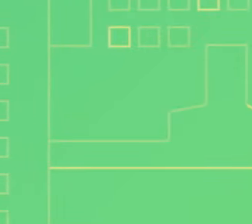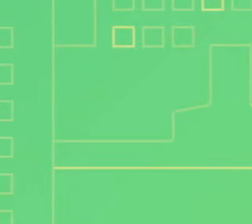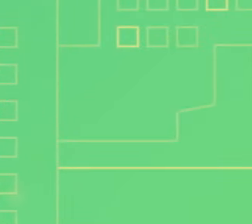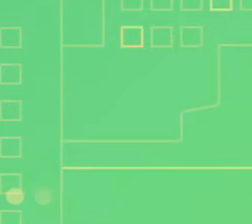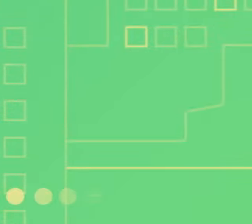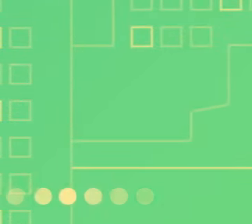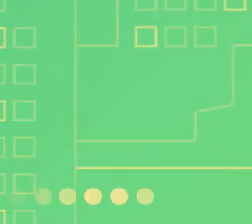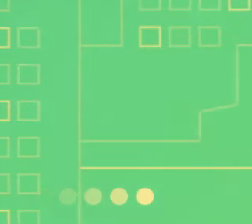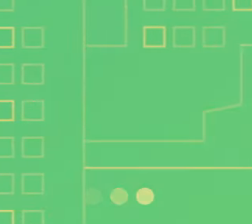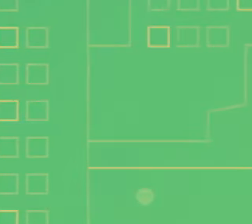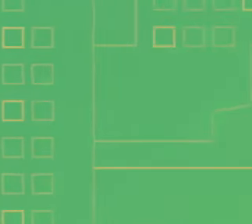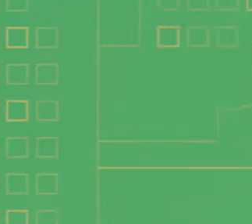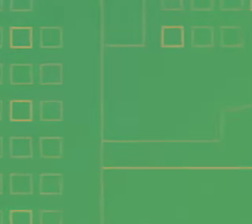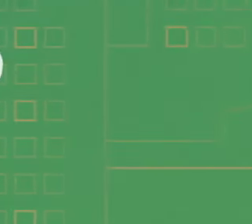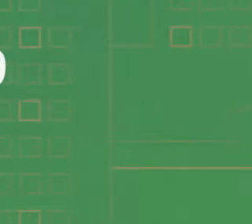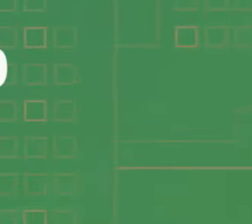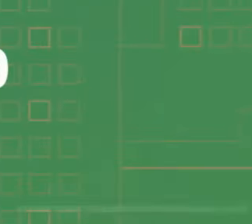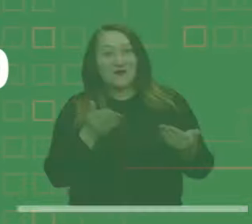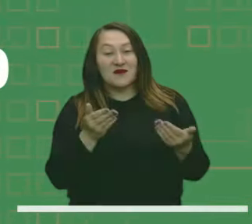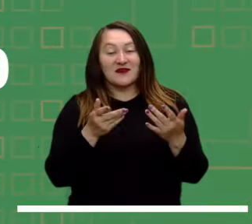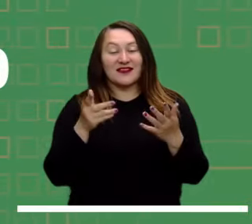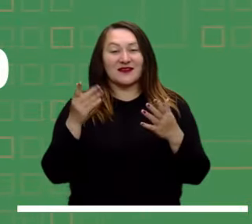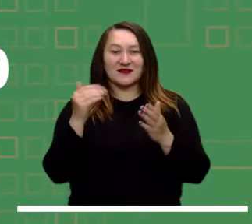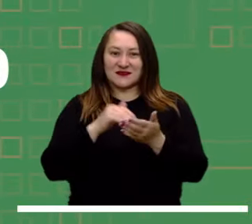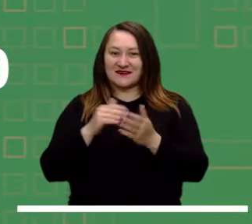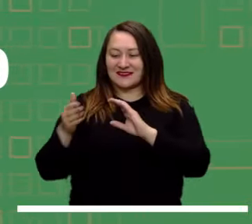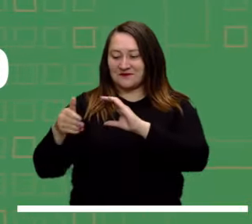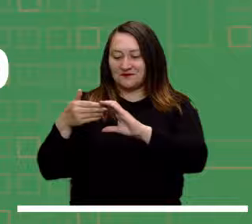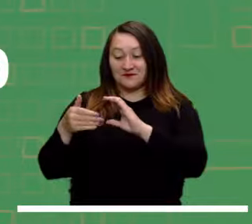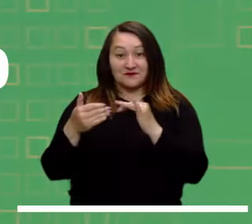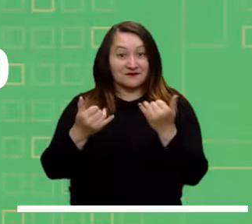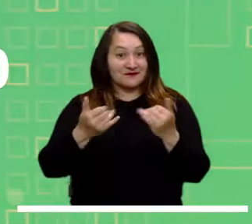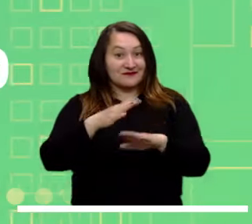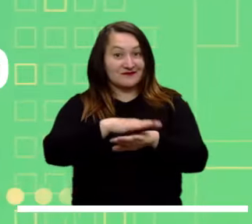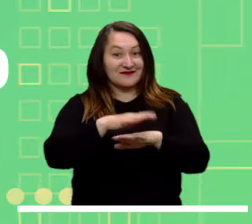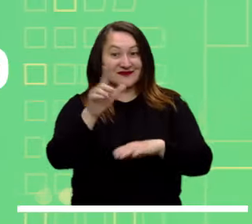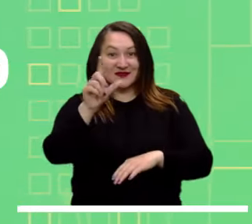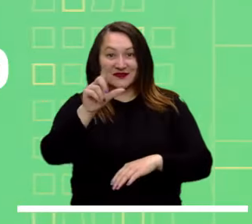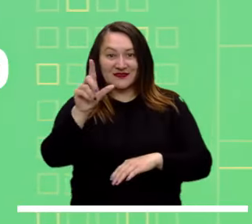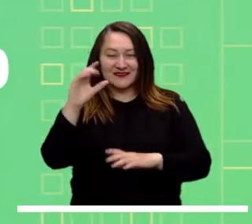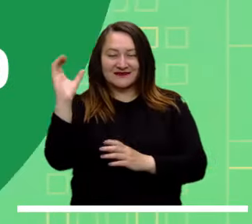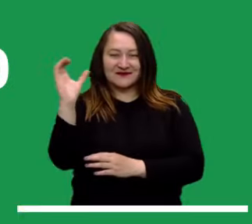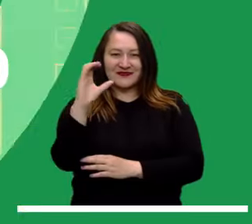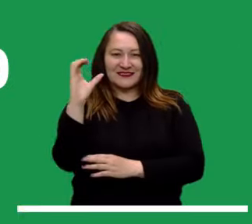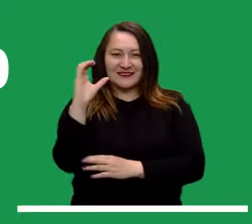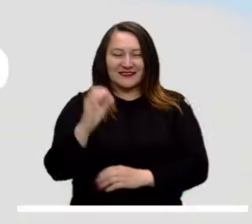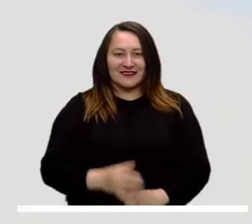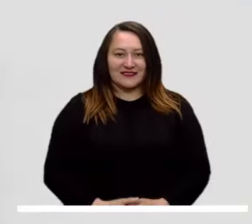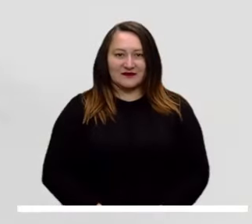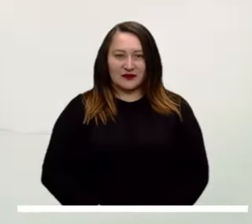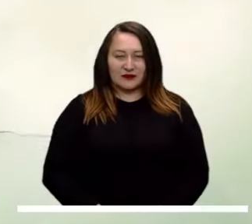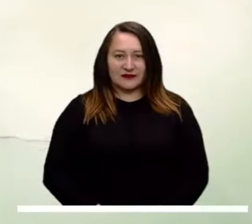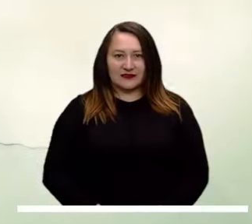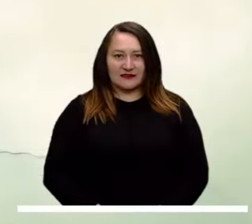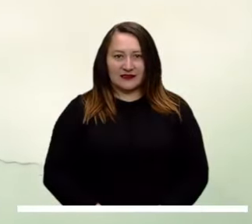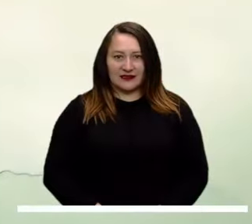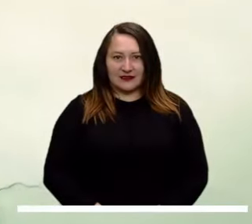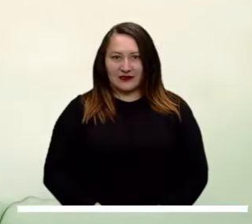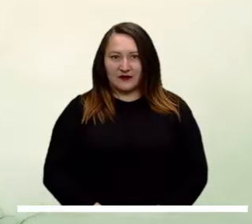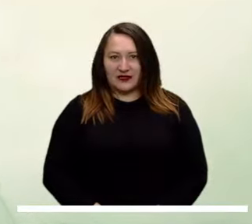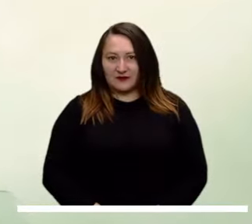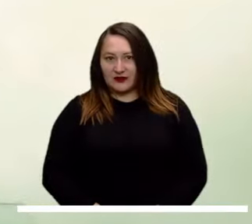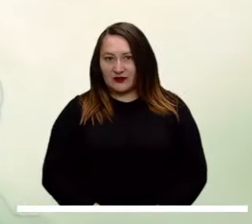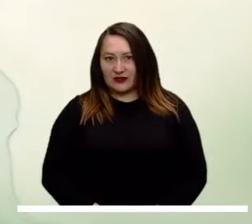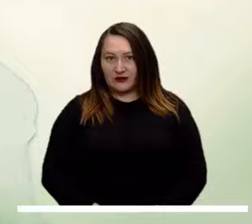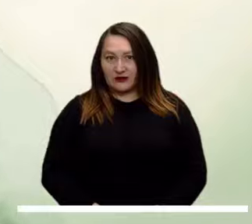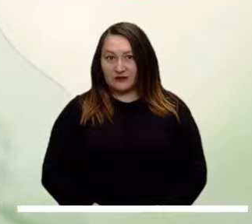Bienvenidos de nuevo al pronóstico meteorológico para la tarde de hoy lunes en Colombia. Persiste el cielo